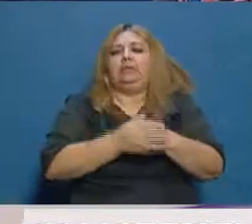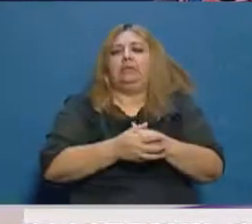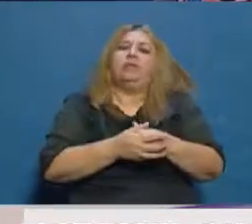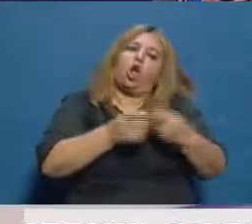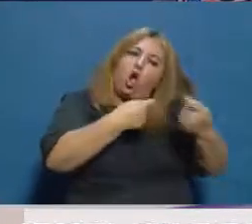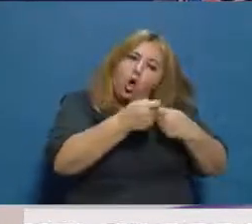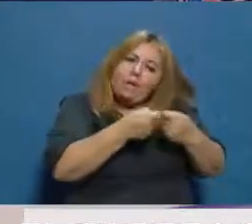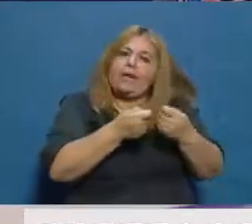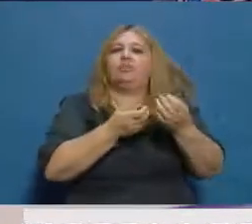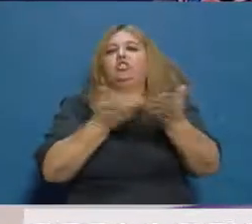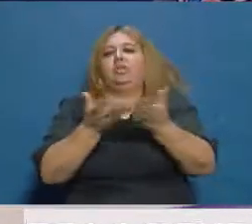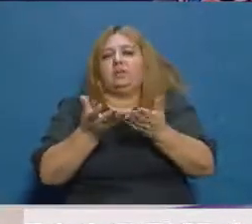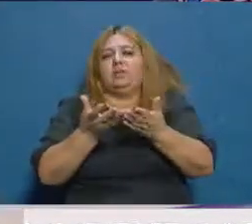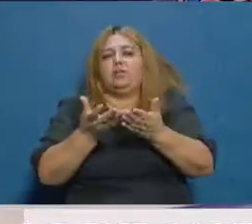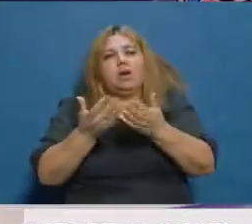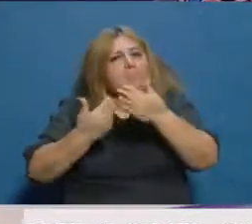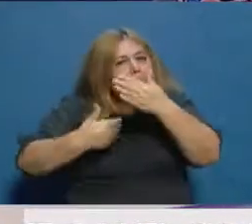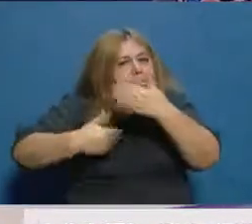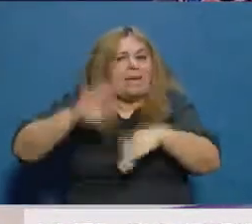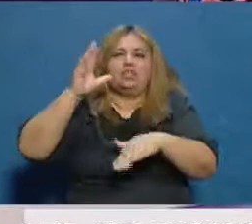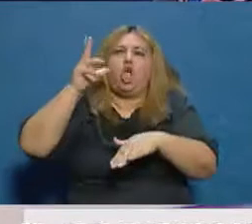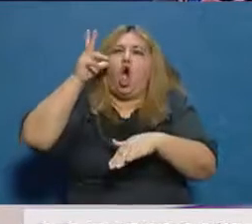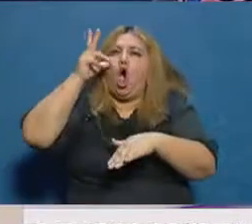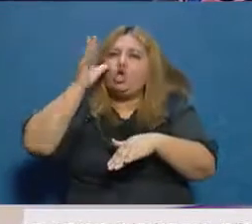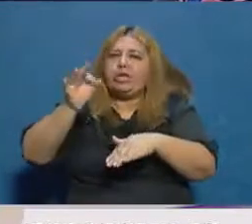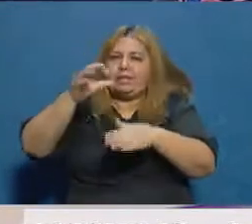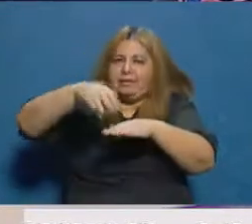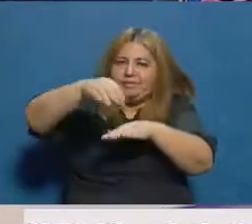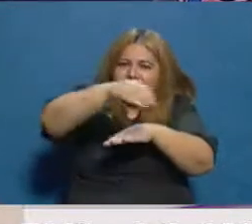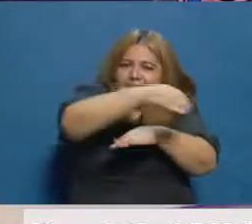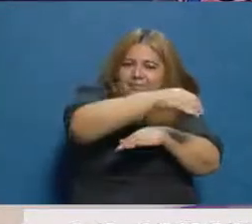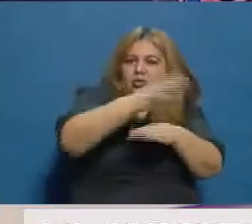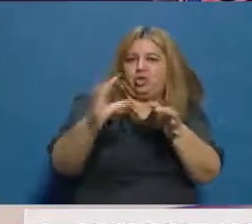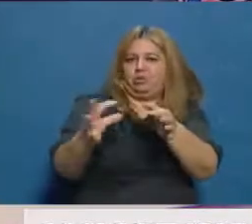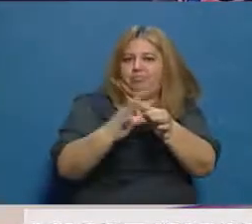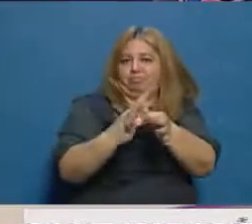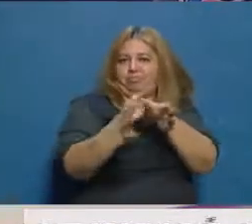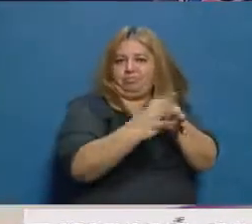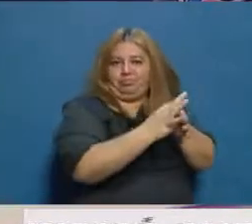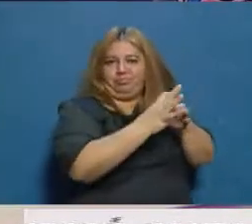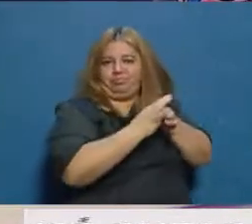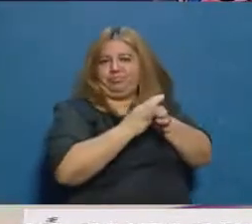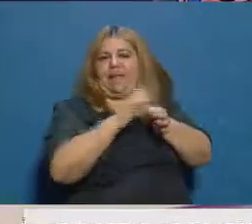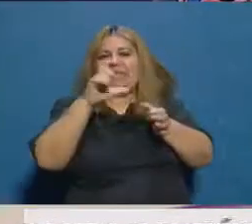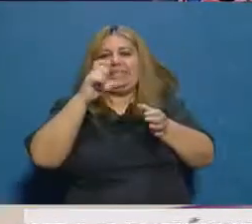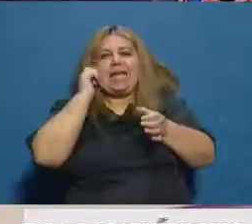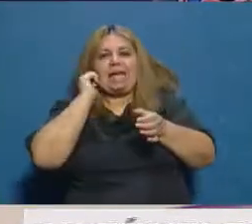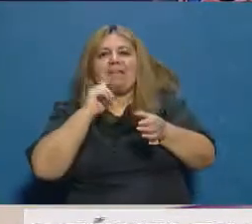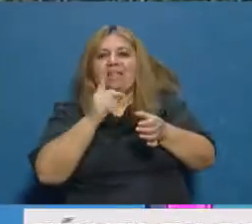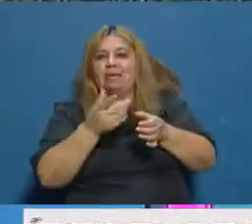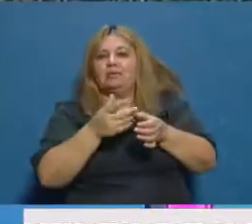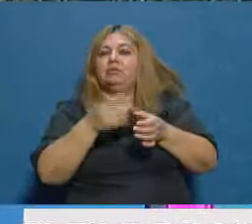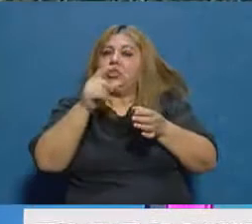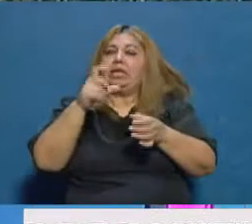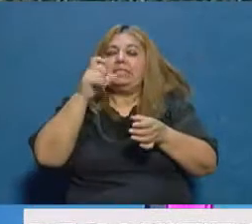más de 80 rubros que están agrupados en la CGT. Tuvimos la posibilidad de hablar con este sector